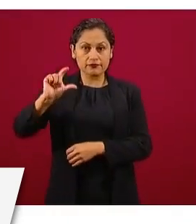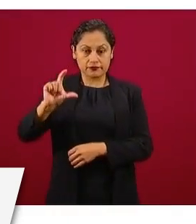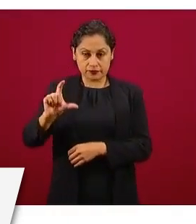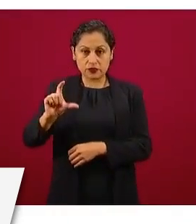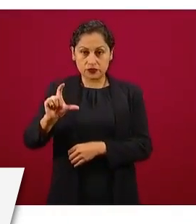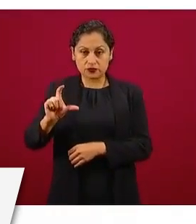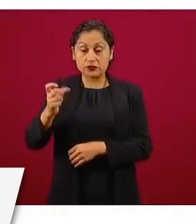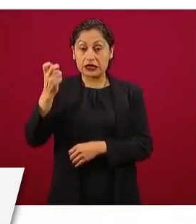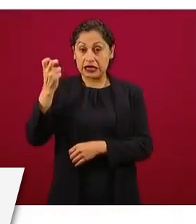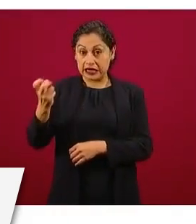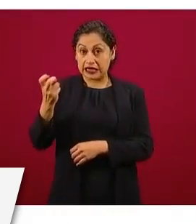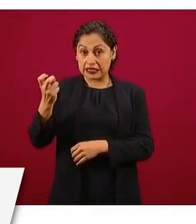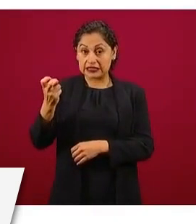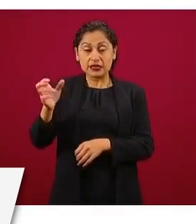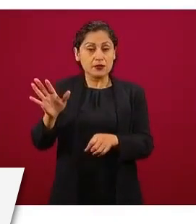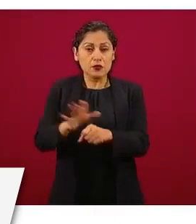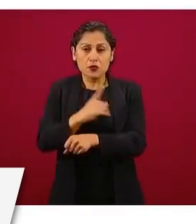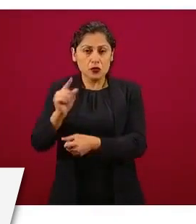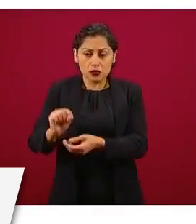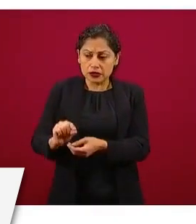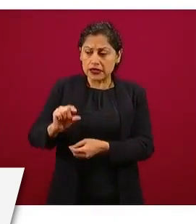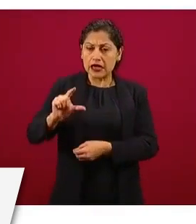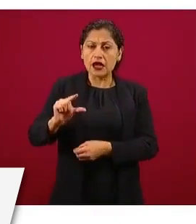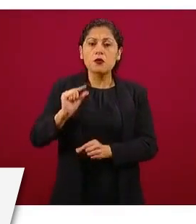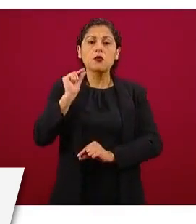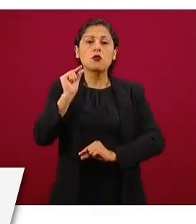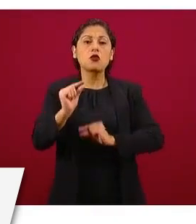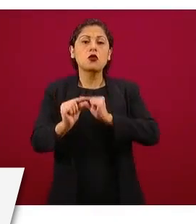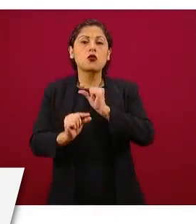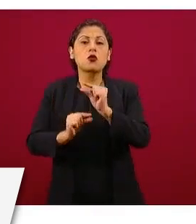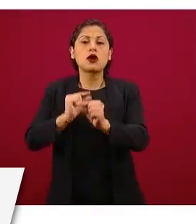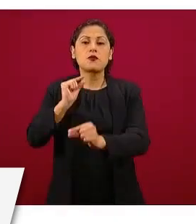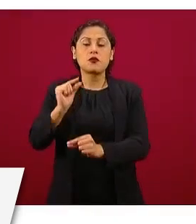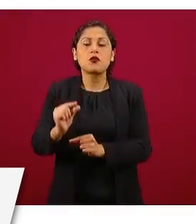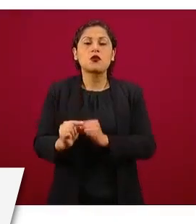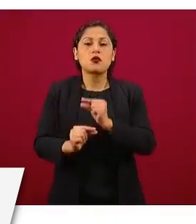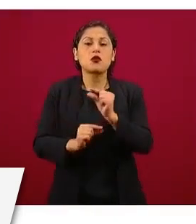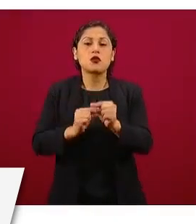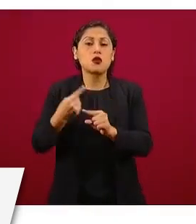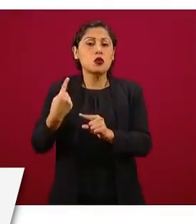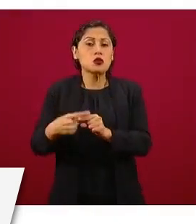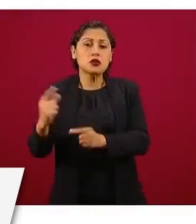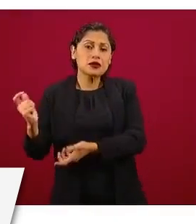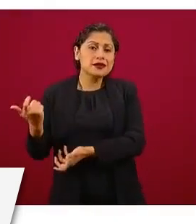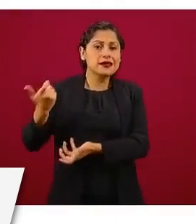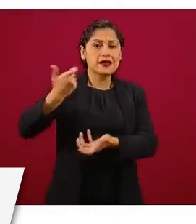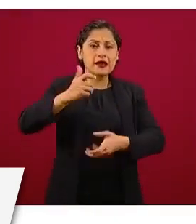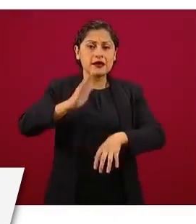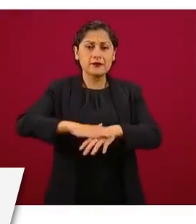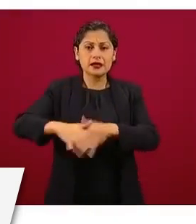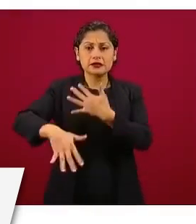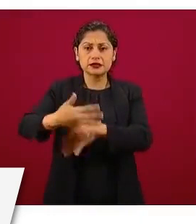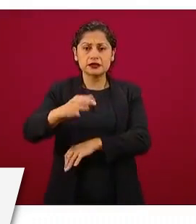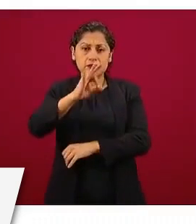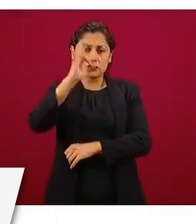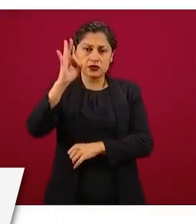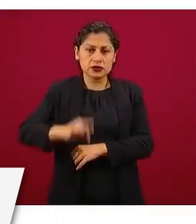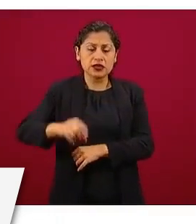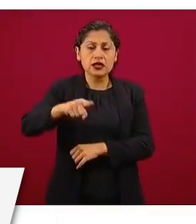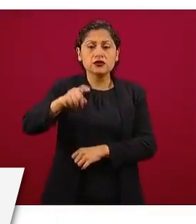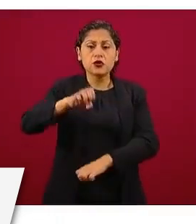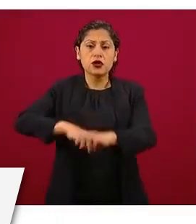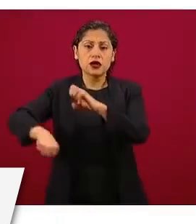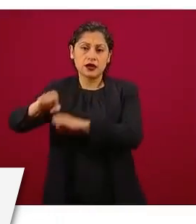fundamentalmente por un incremento paulatino de la aportación de los patrones de 5.15 por ciento hasta 13